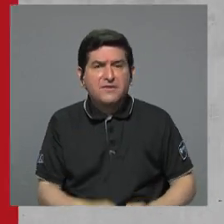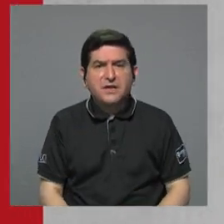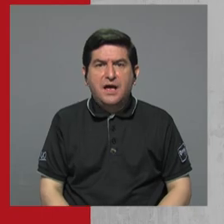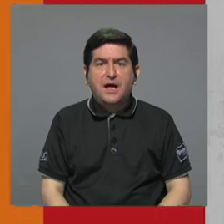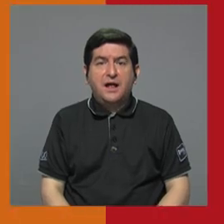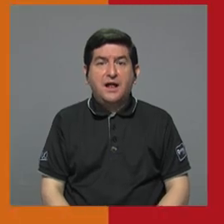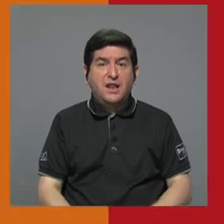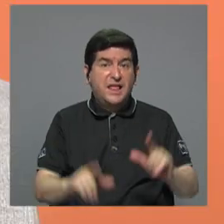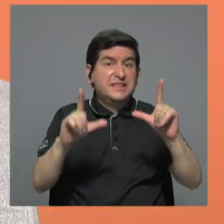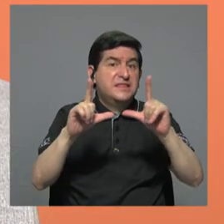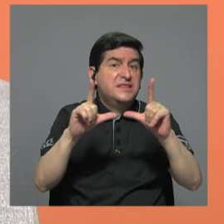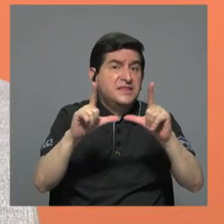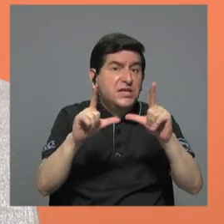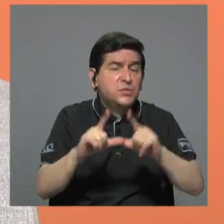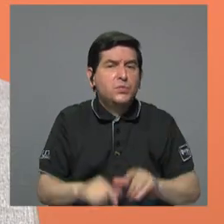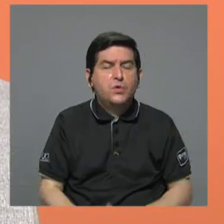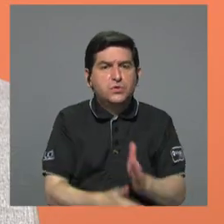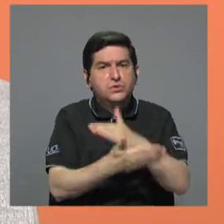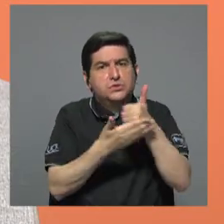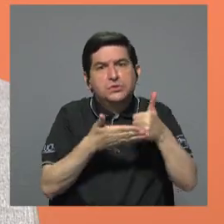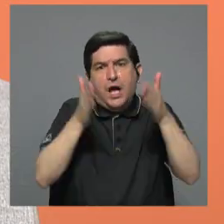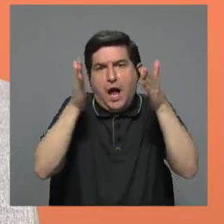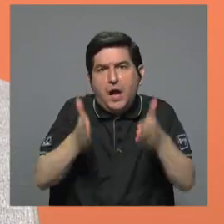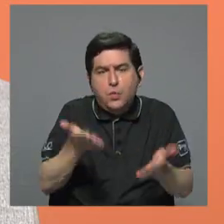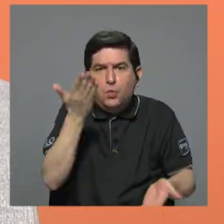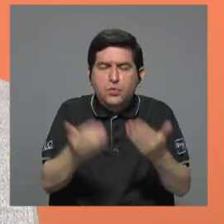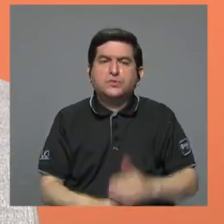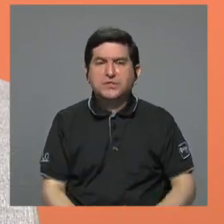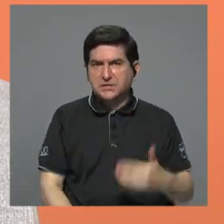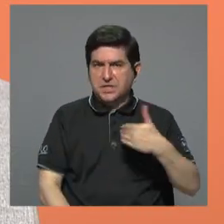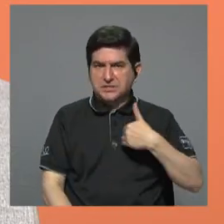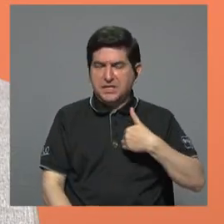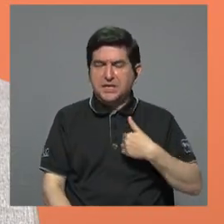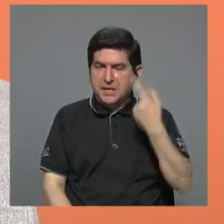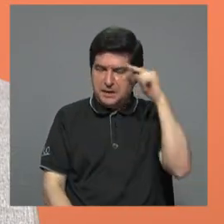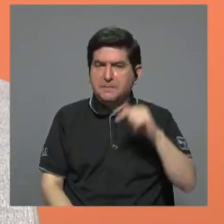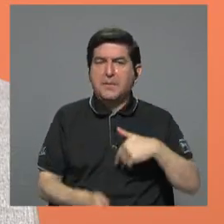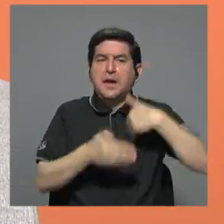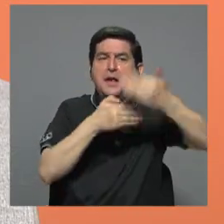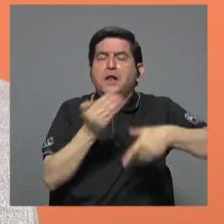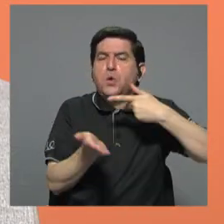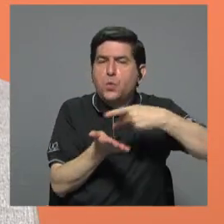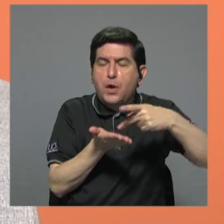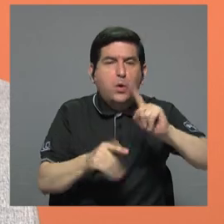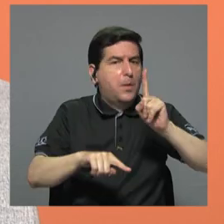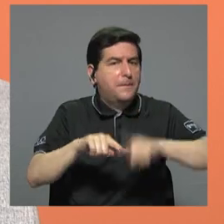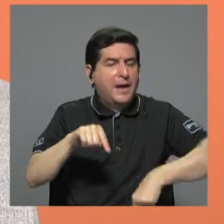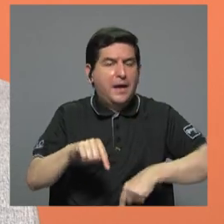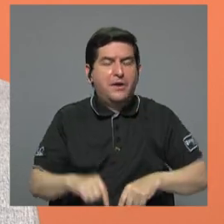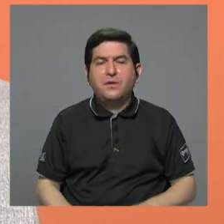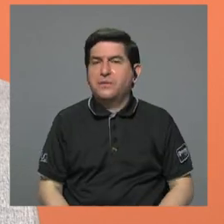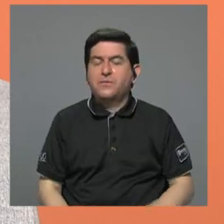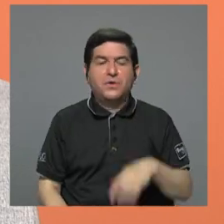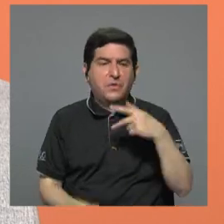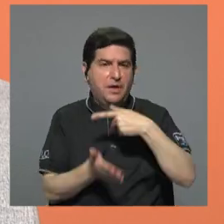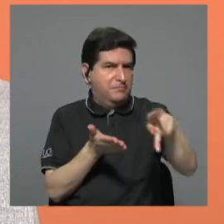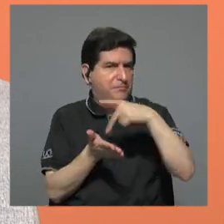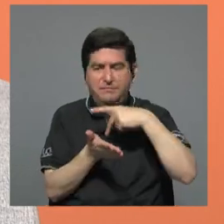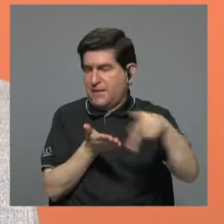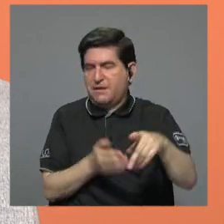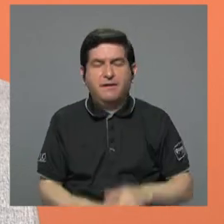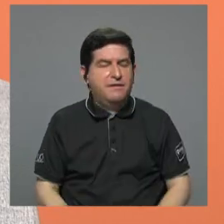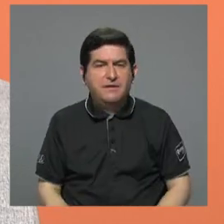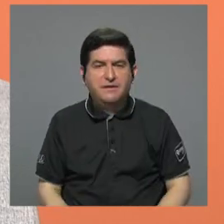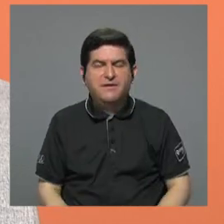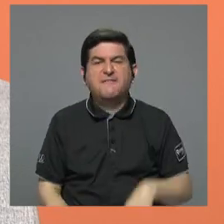bonos para algunas personas que los reciben como pago en algún momento y no van a poder ser cobrados. Es